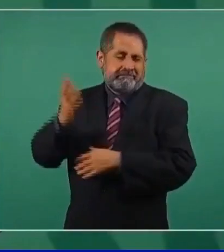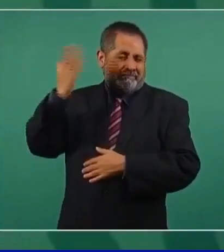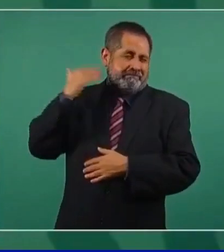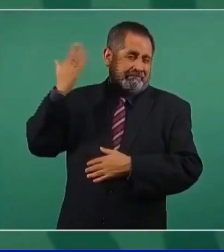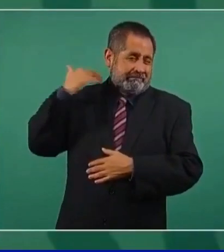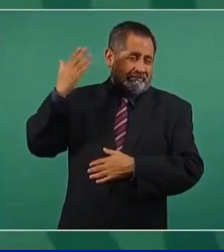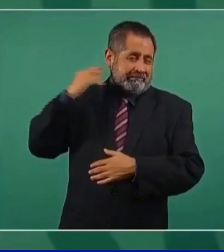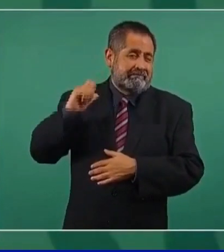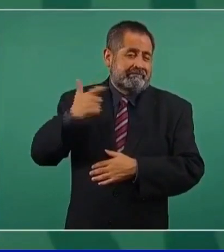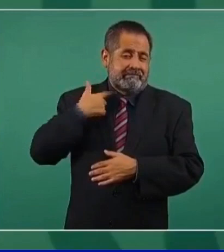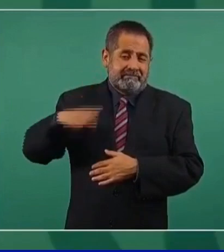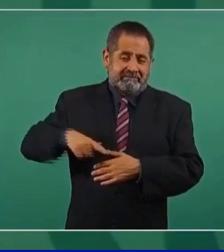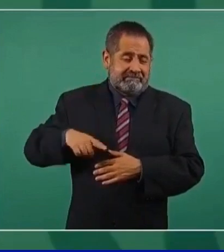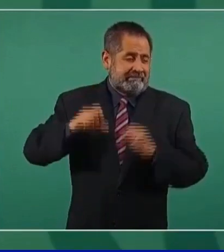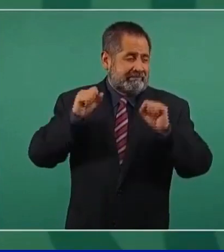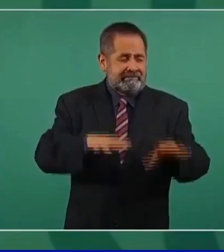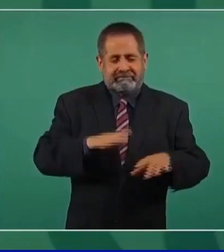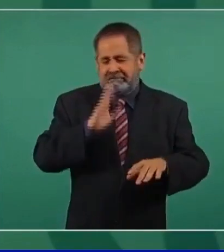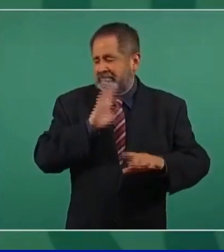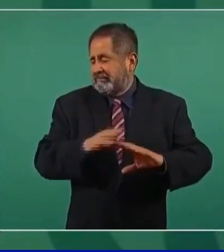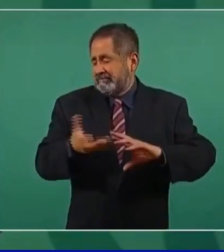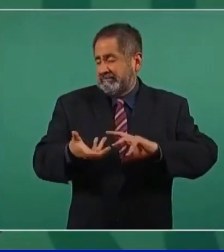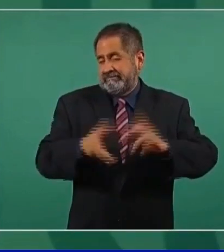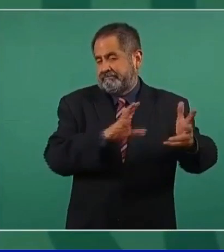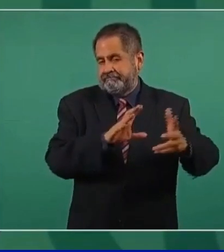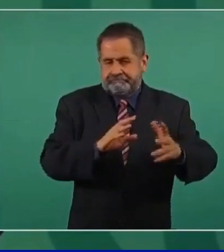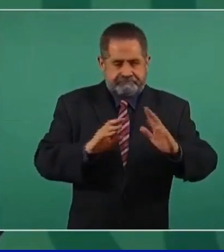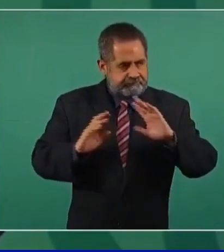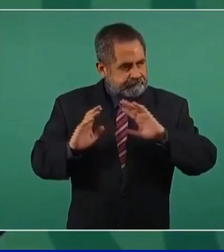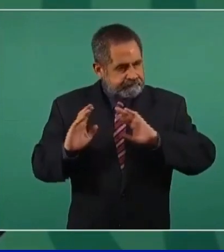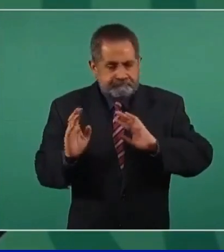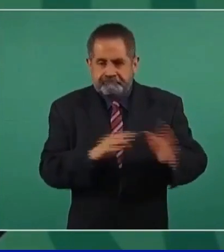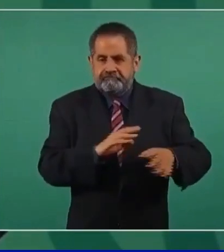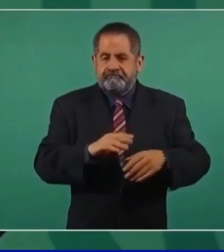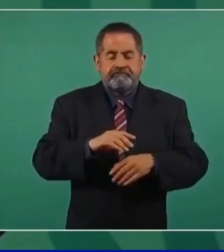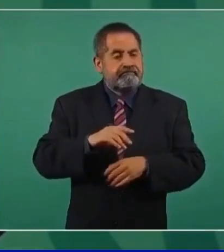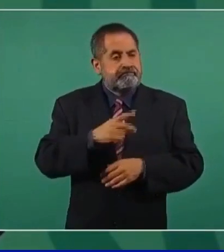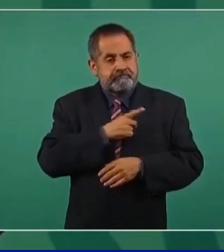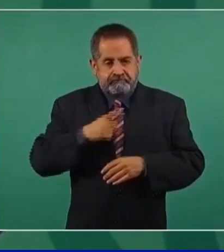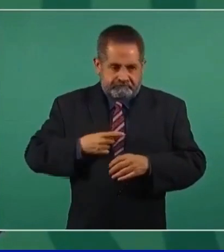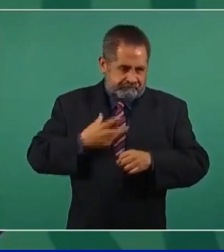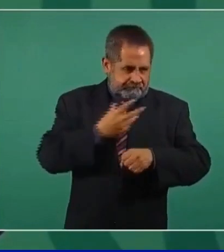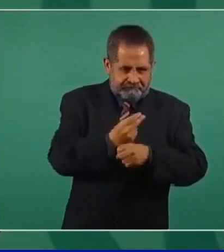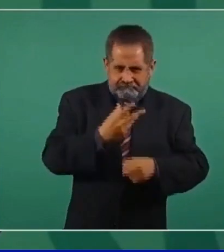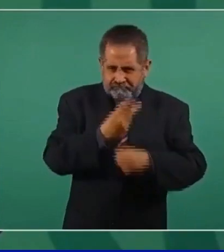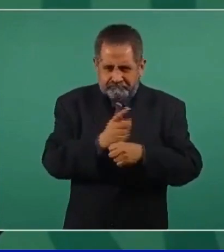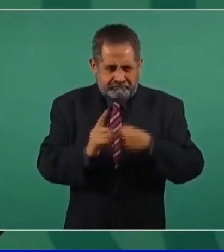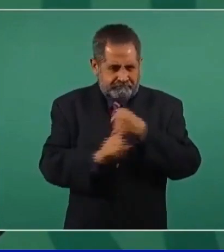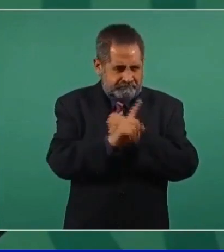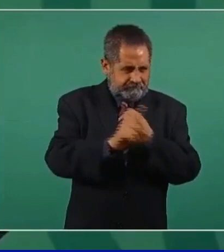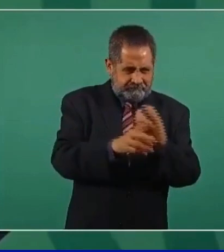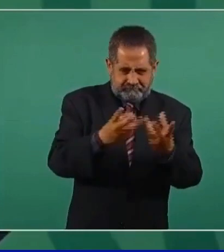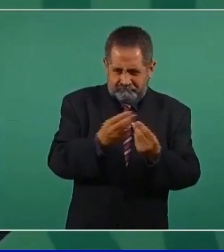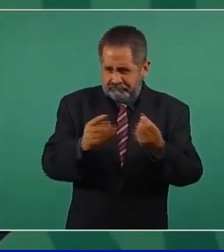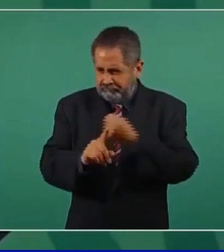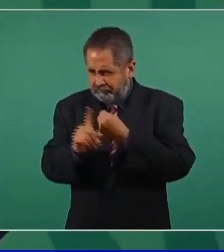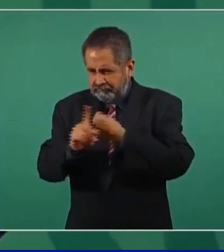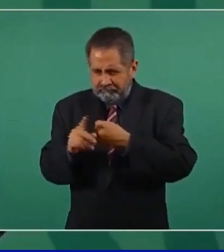nos quejamos. Lo que tenemos que hacer es ir resolviendo problemas. ¿Cómo resolvimos el problema